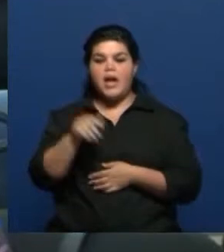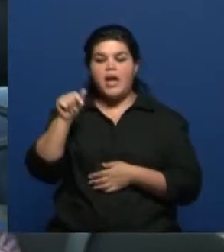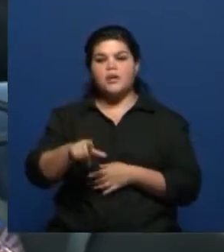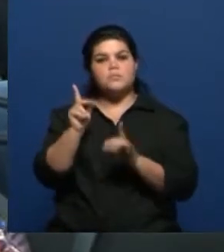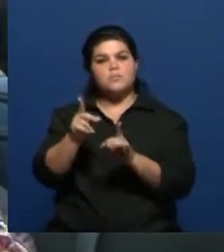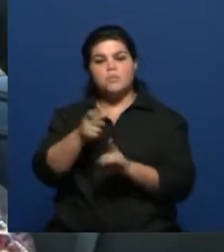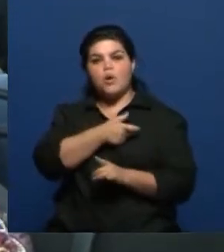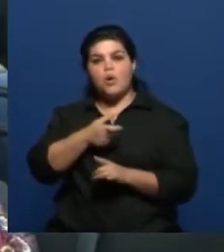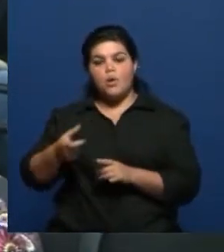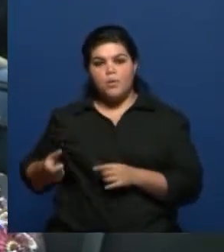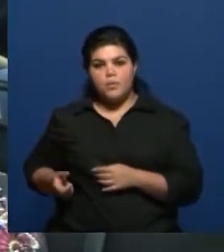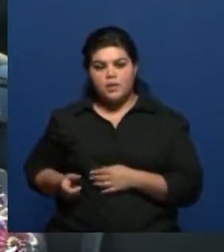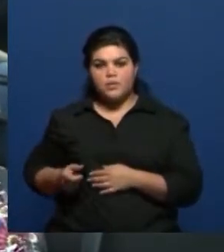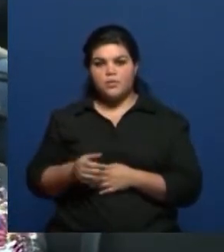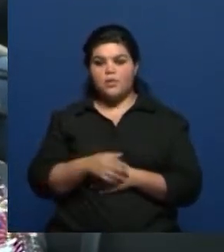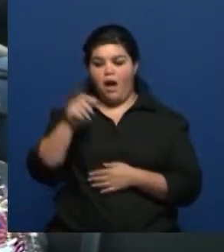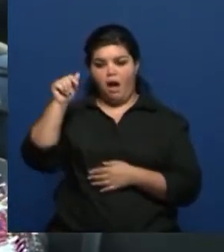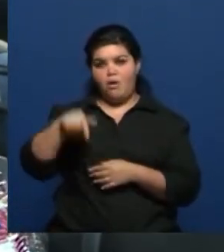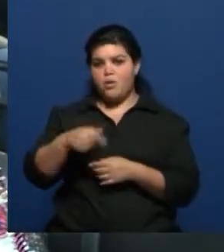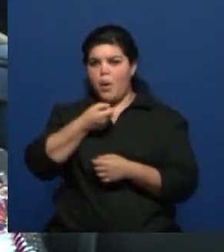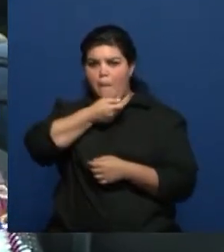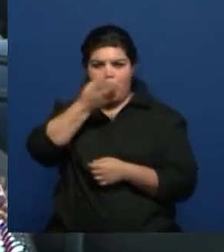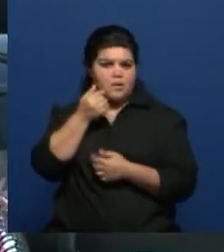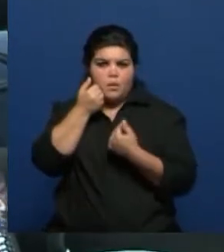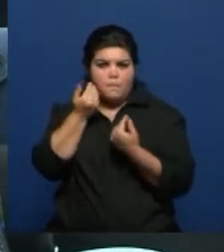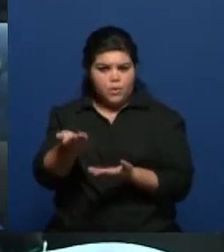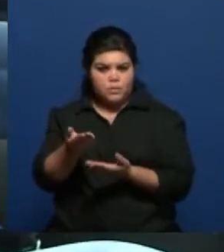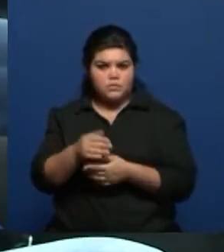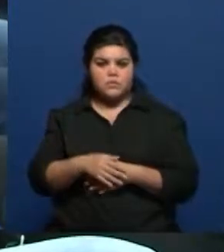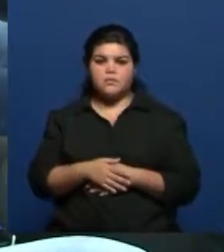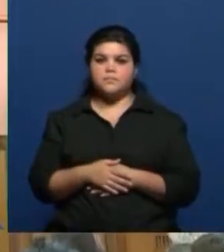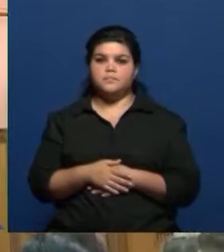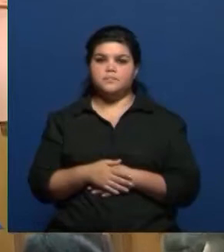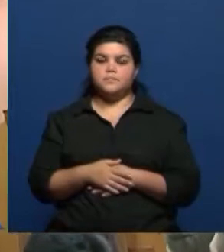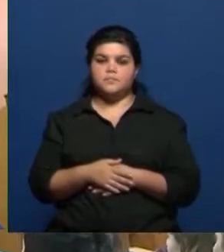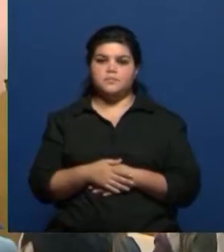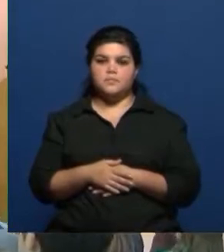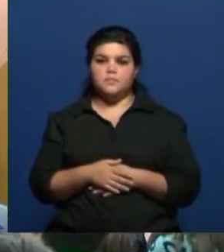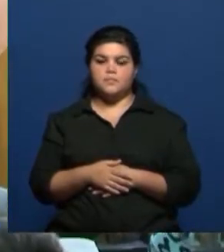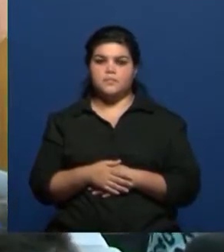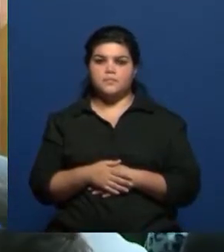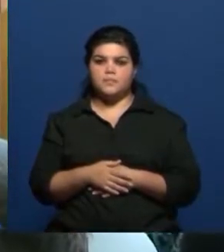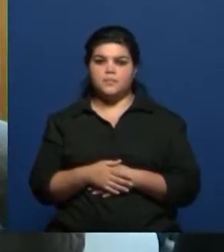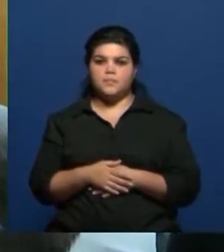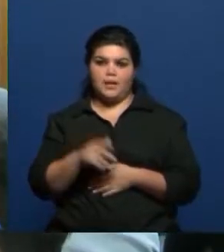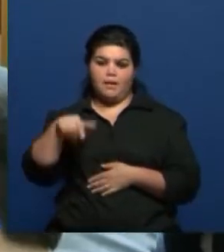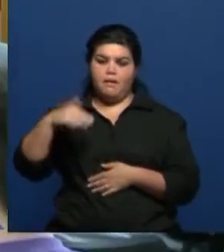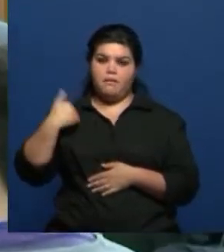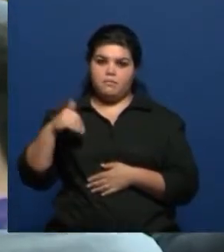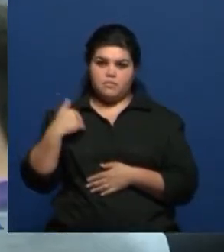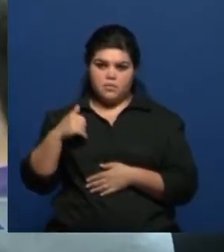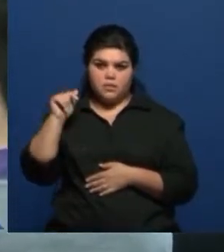del gobierno de turno que esté en el momento en nuestra Argentina.